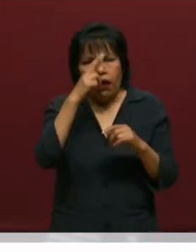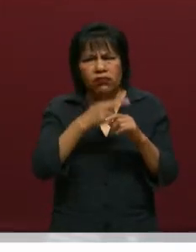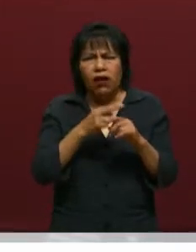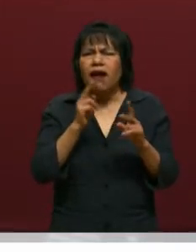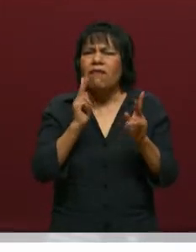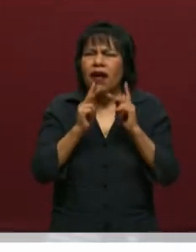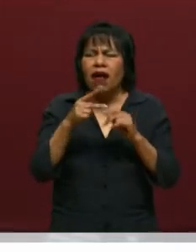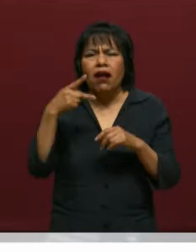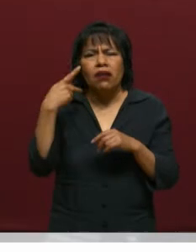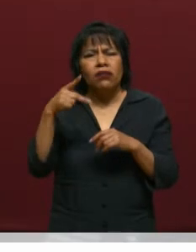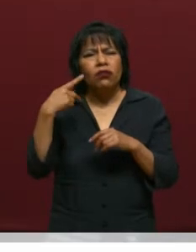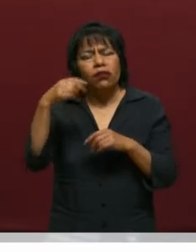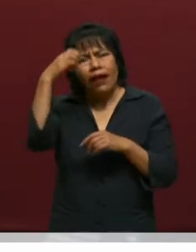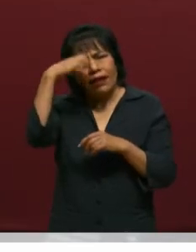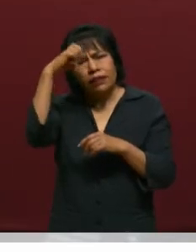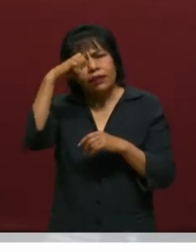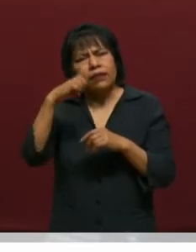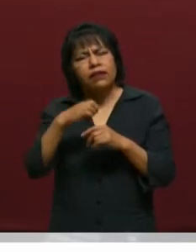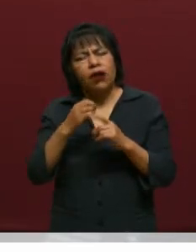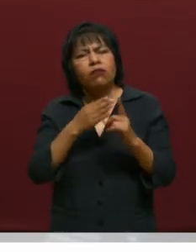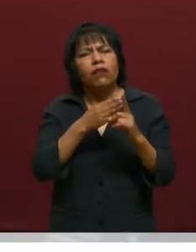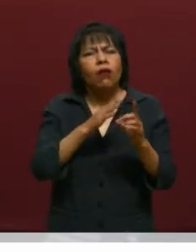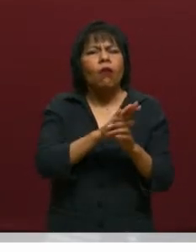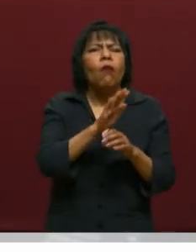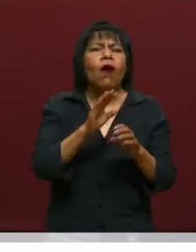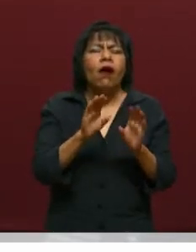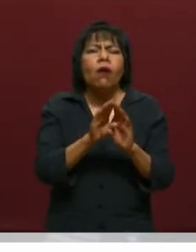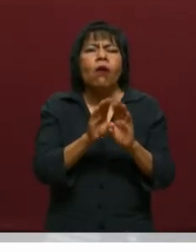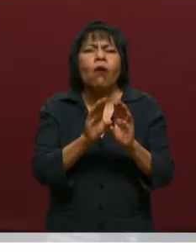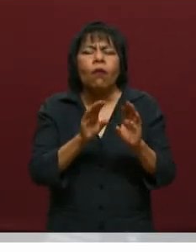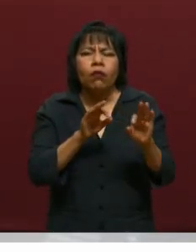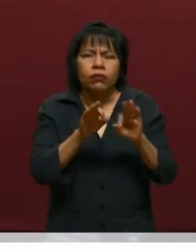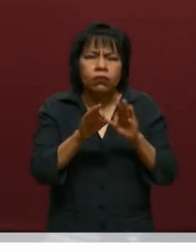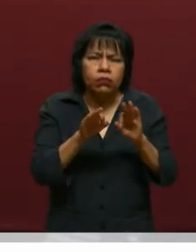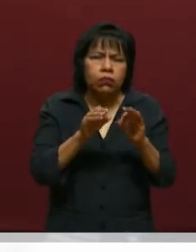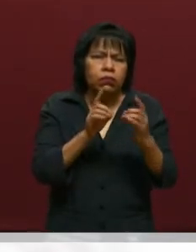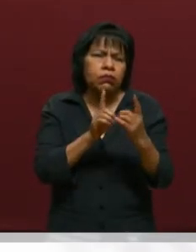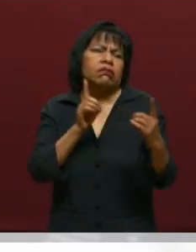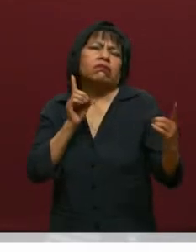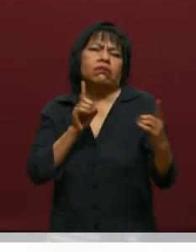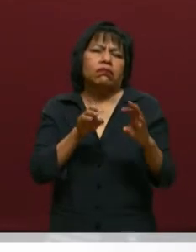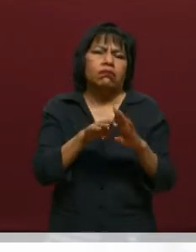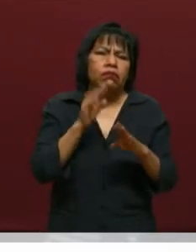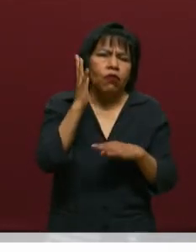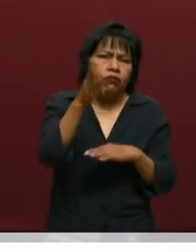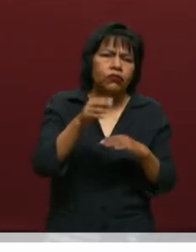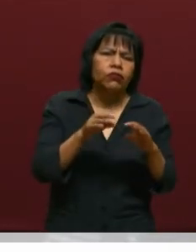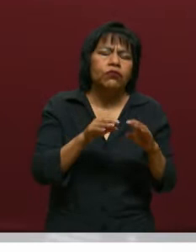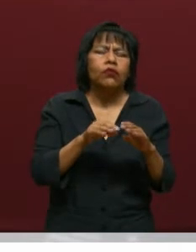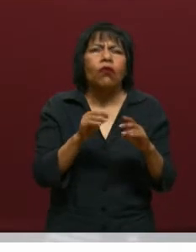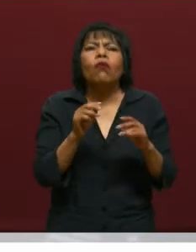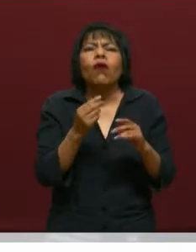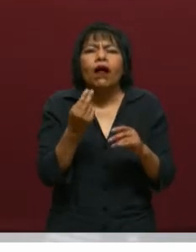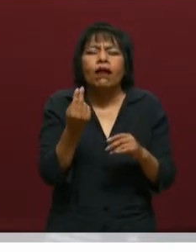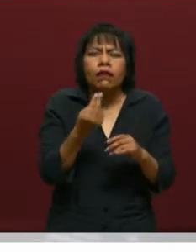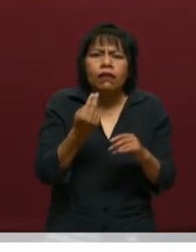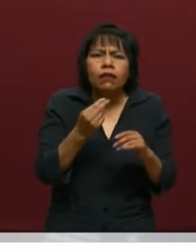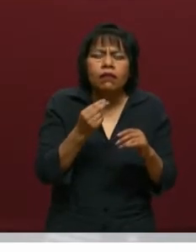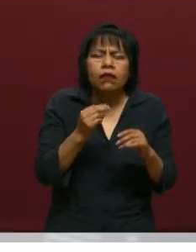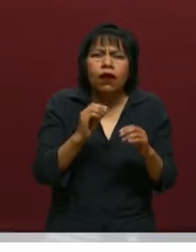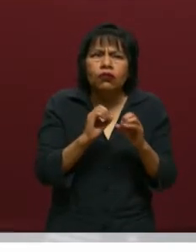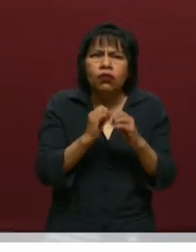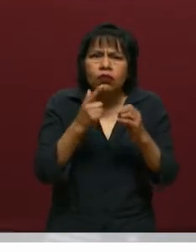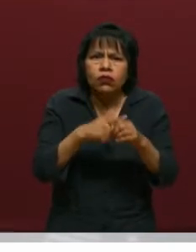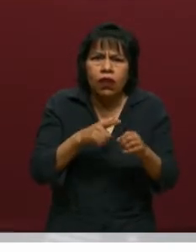experiencia, los retos que implica para la educación a distancia, los trabajos que realizarán respondiendo a las necesidades sociales,